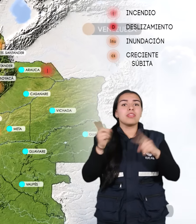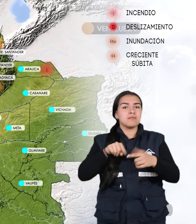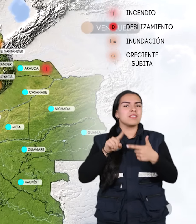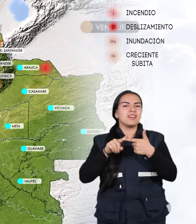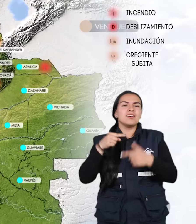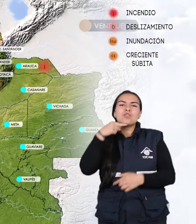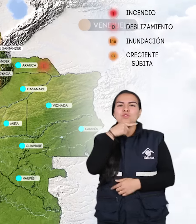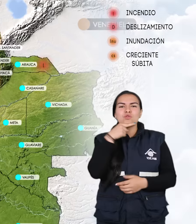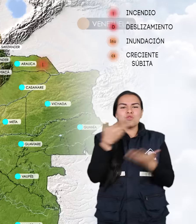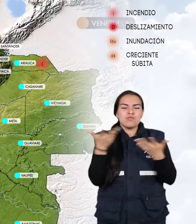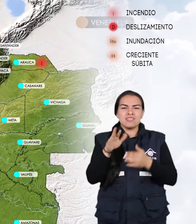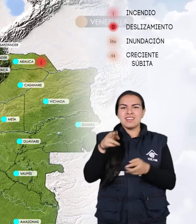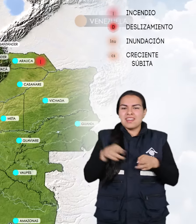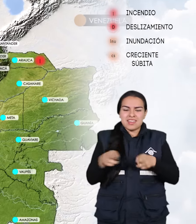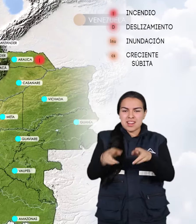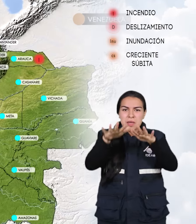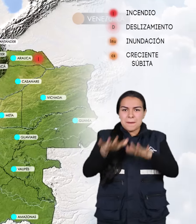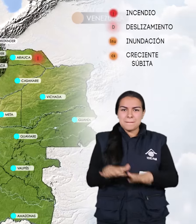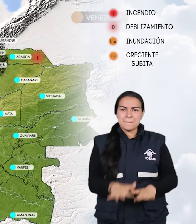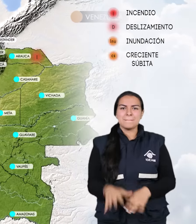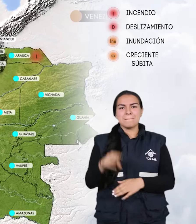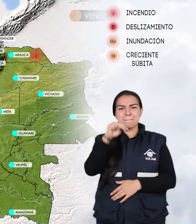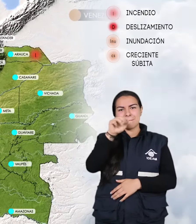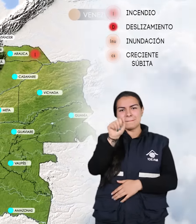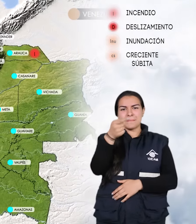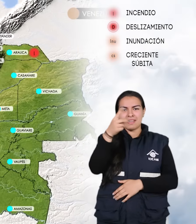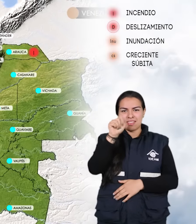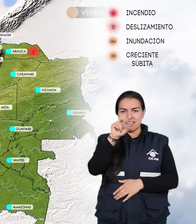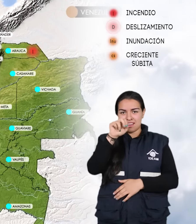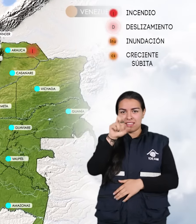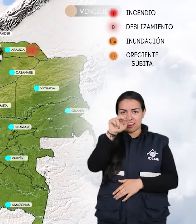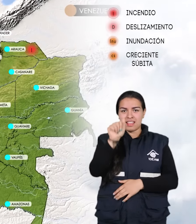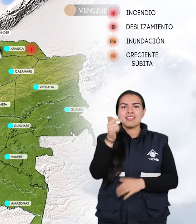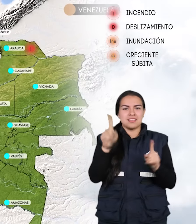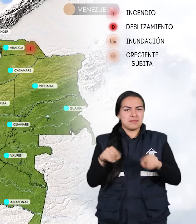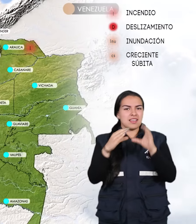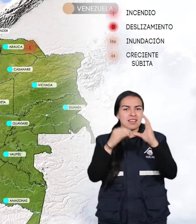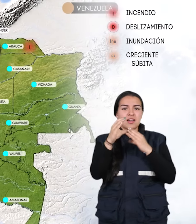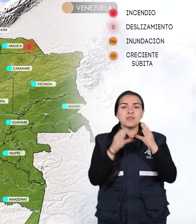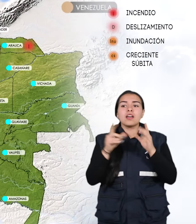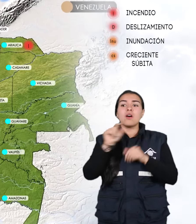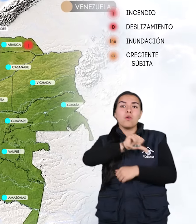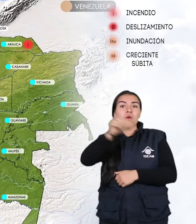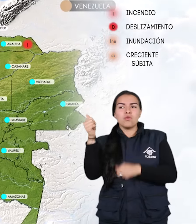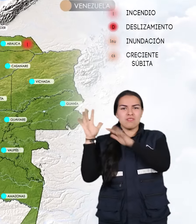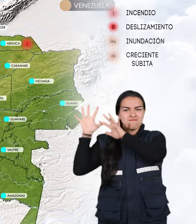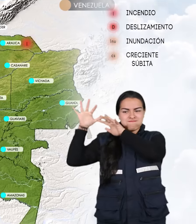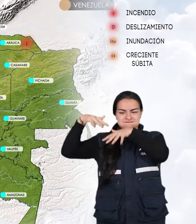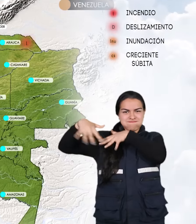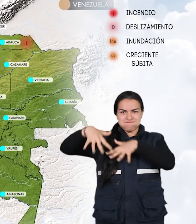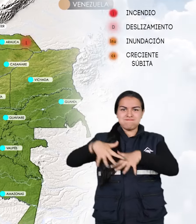por niveles bajos continuarán los ríos Magdalena y Cauca y en alerta roja por deslizamientos de tierra, algunas áreas